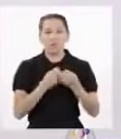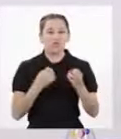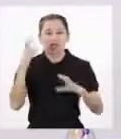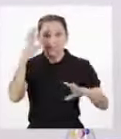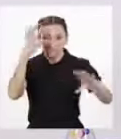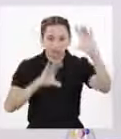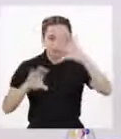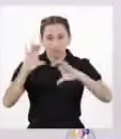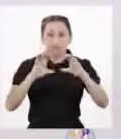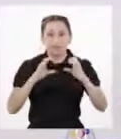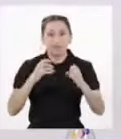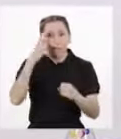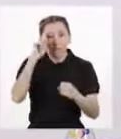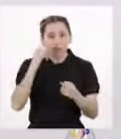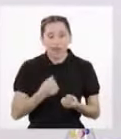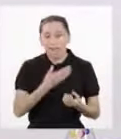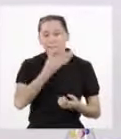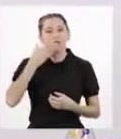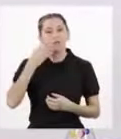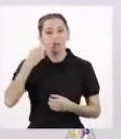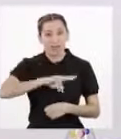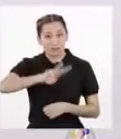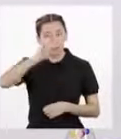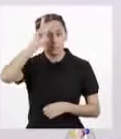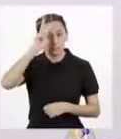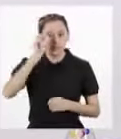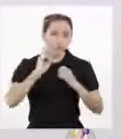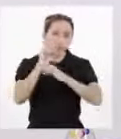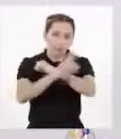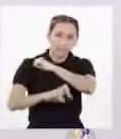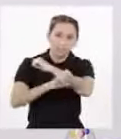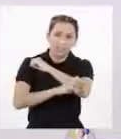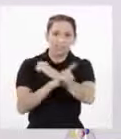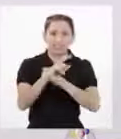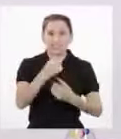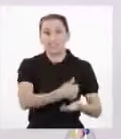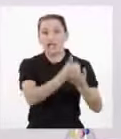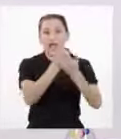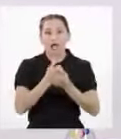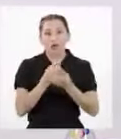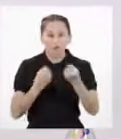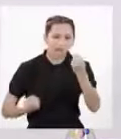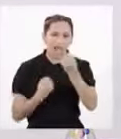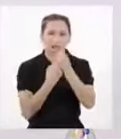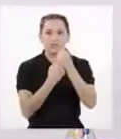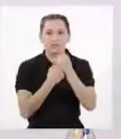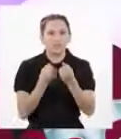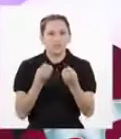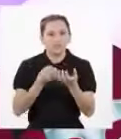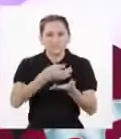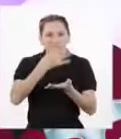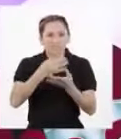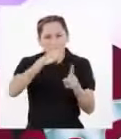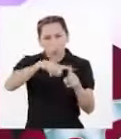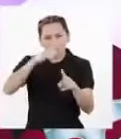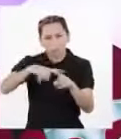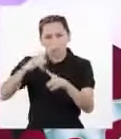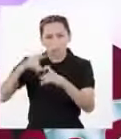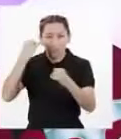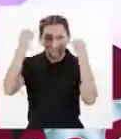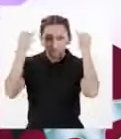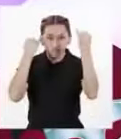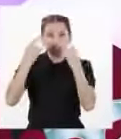a conciencia en nuestro país Y que con sus aportes ayudan a mejorar la calidad de vida de todos los peruanos En el Perú